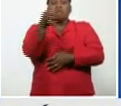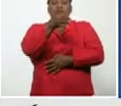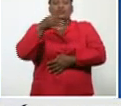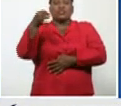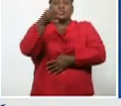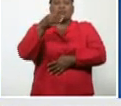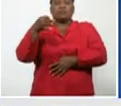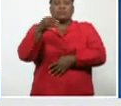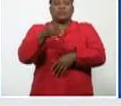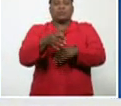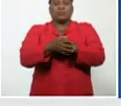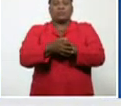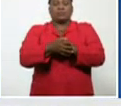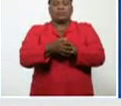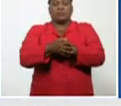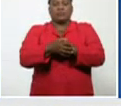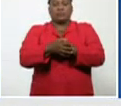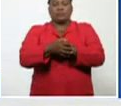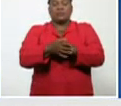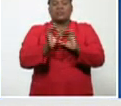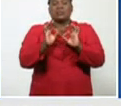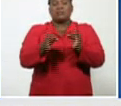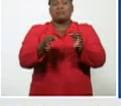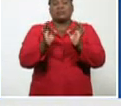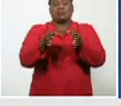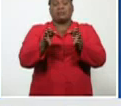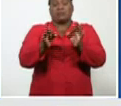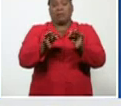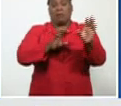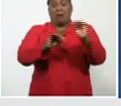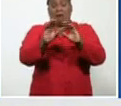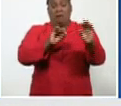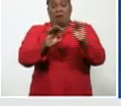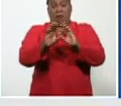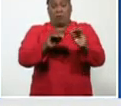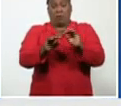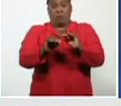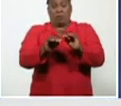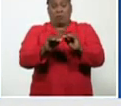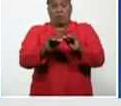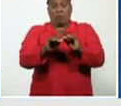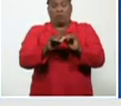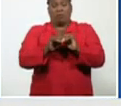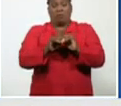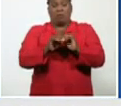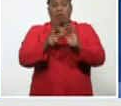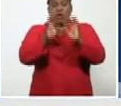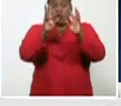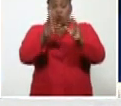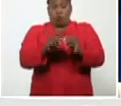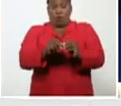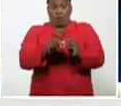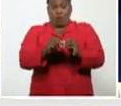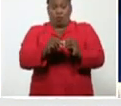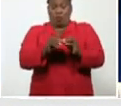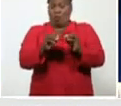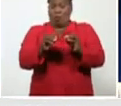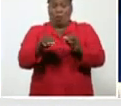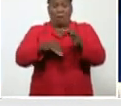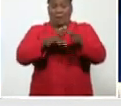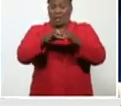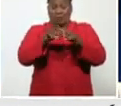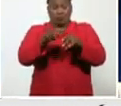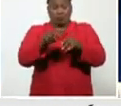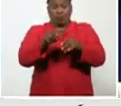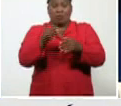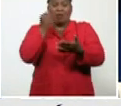De todas formas, siempre comentamos, esa es la distribución en números absolutos de los casos confirmados en